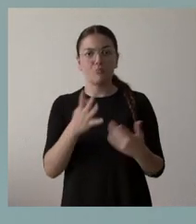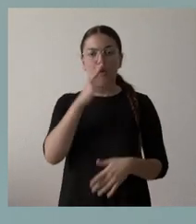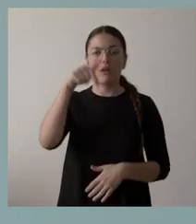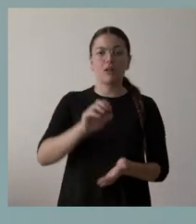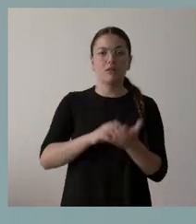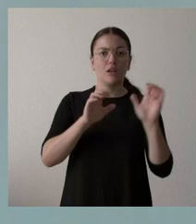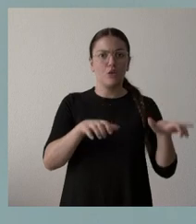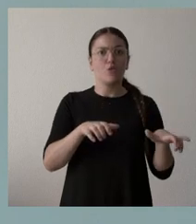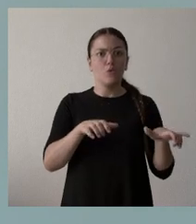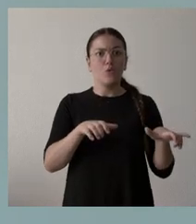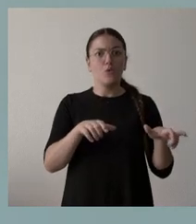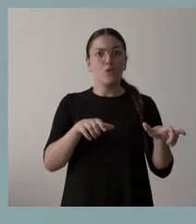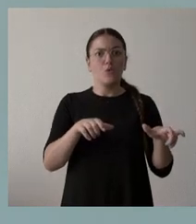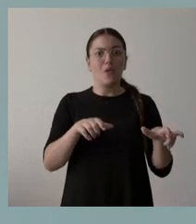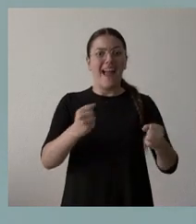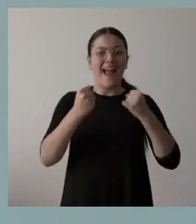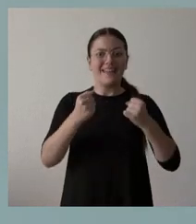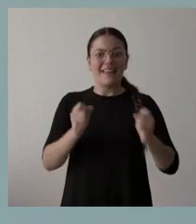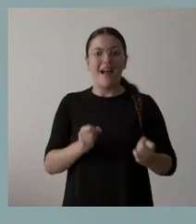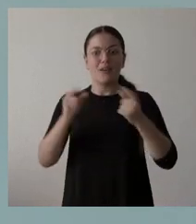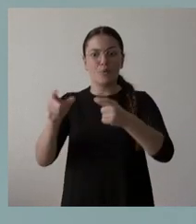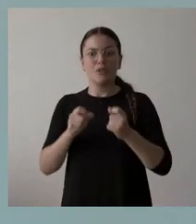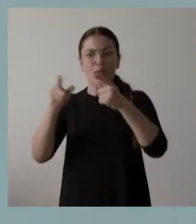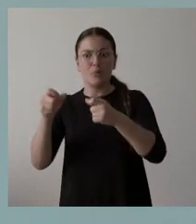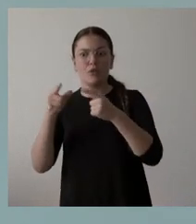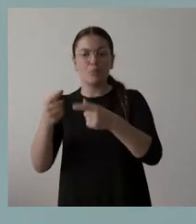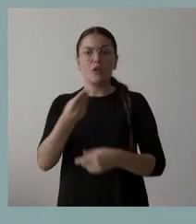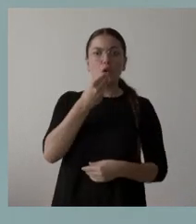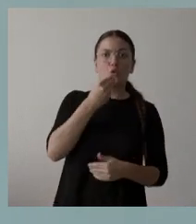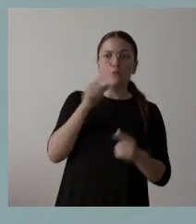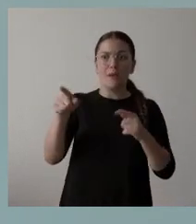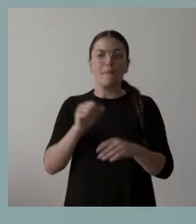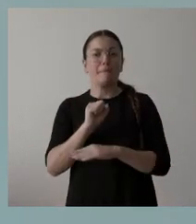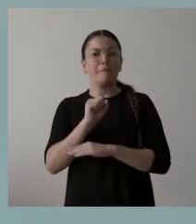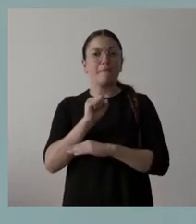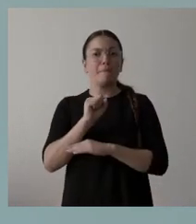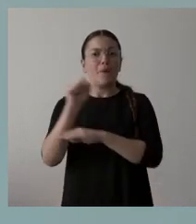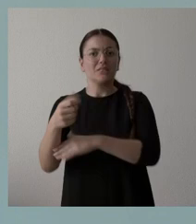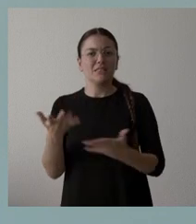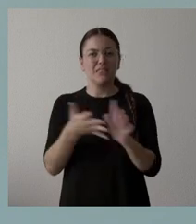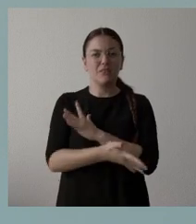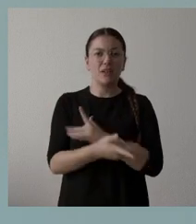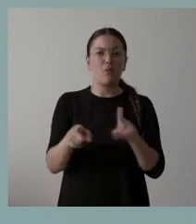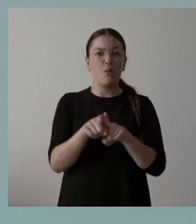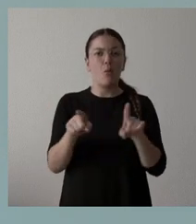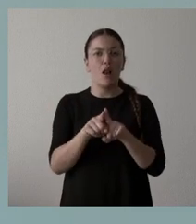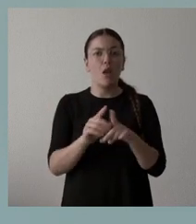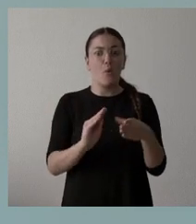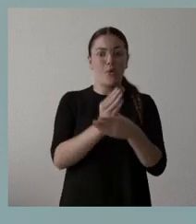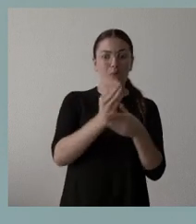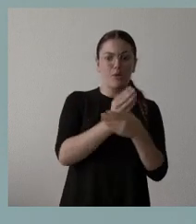exporta más energía de la que consume, que no solamente produce energía sino que abastece al exterior,